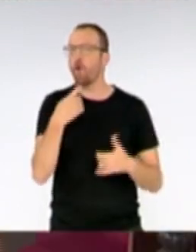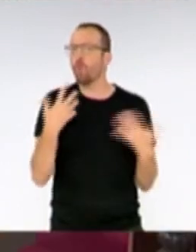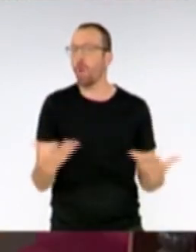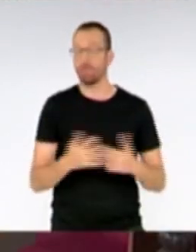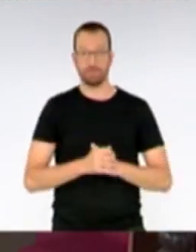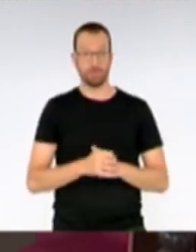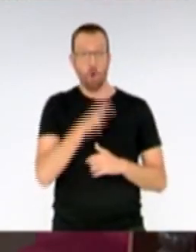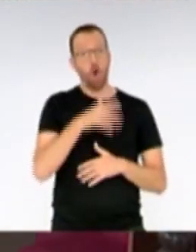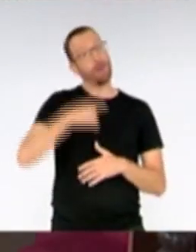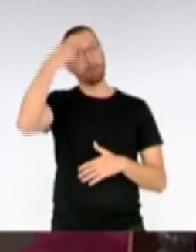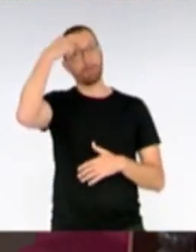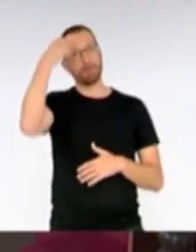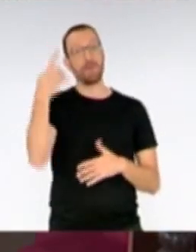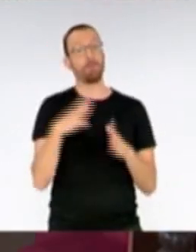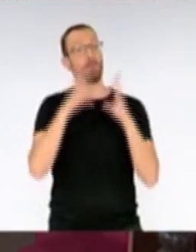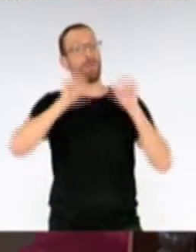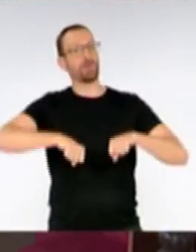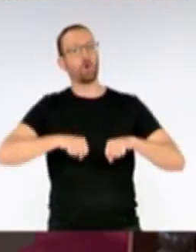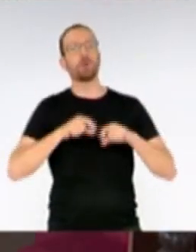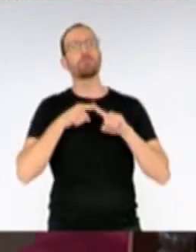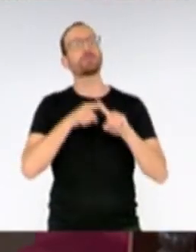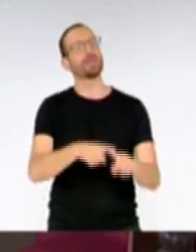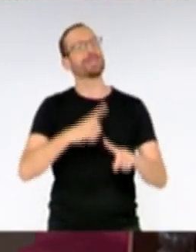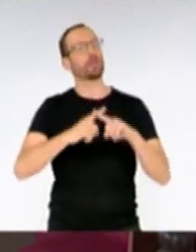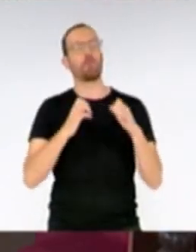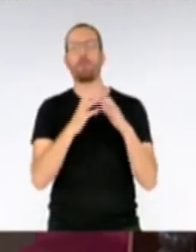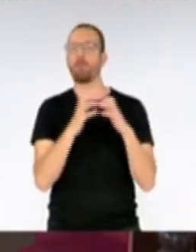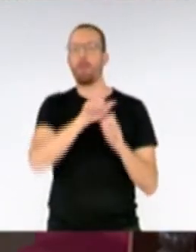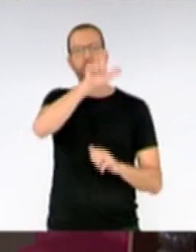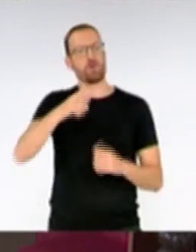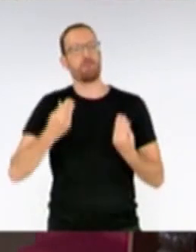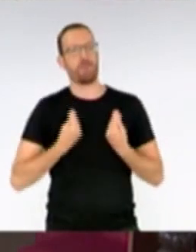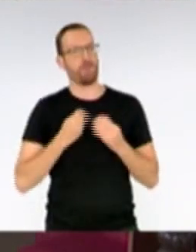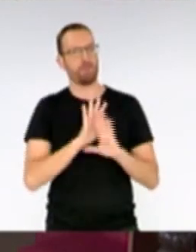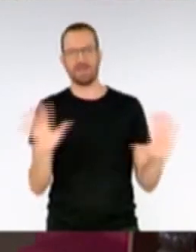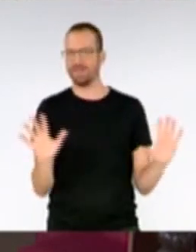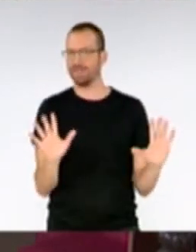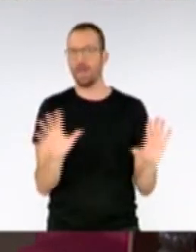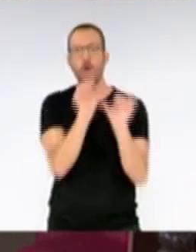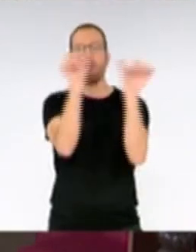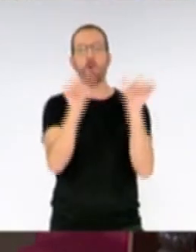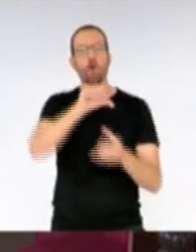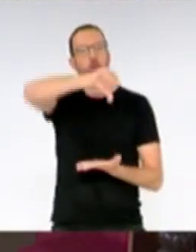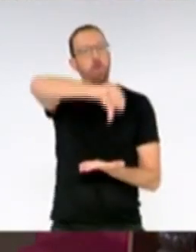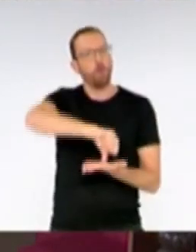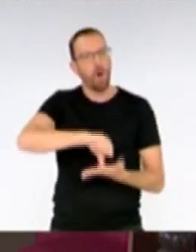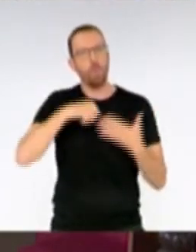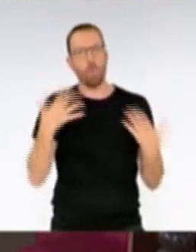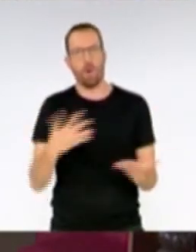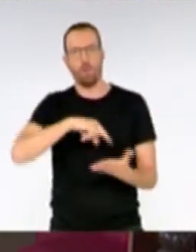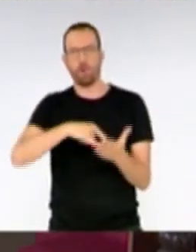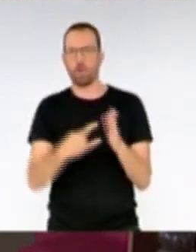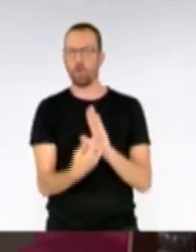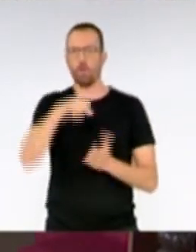único pacto que tengo yo y que voy a tener en el futuro es con Santa Cruz de la Palma y con sus vecinos. Sabiendo muy bien qué modelo de ciudad queremos, qué proyecto de ciudad queremos,